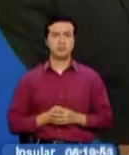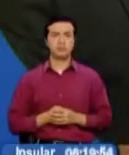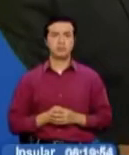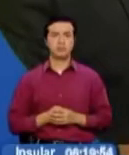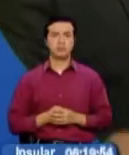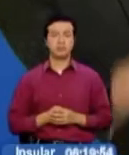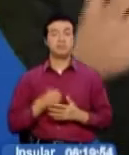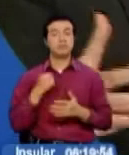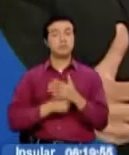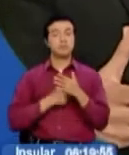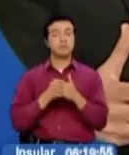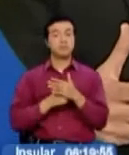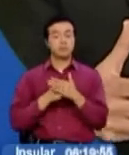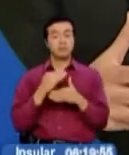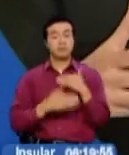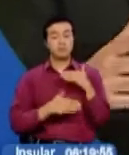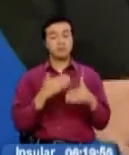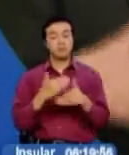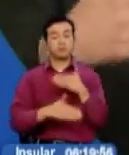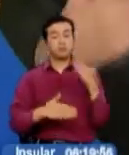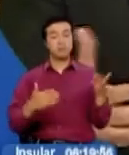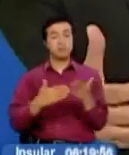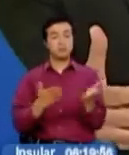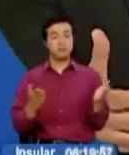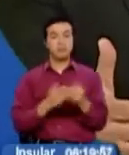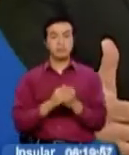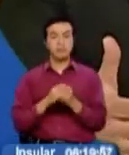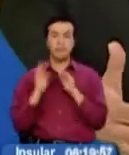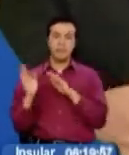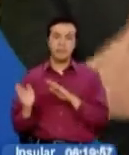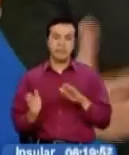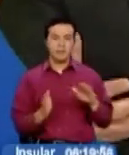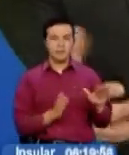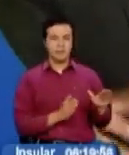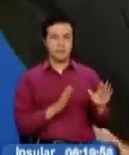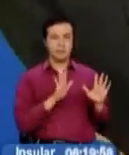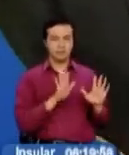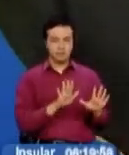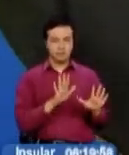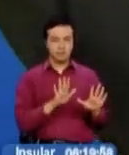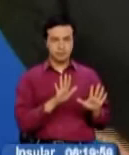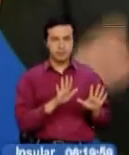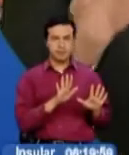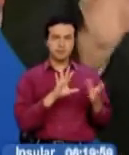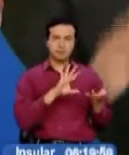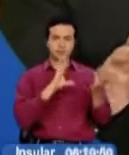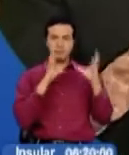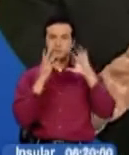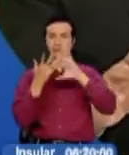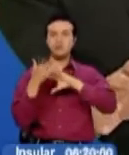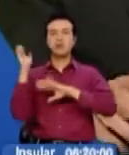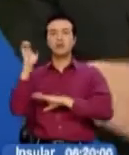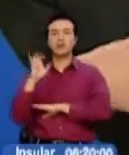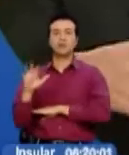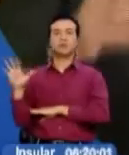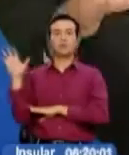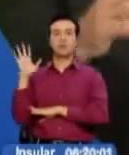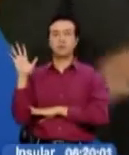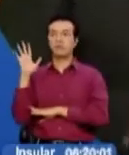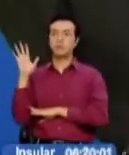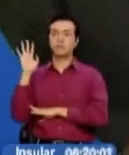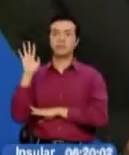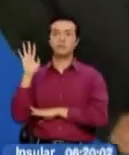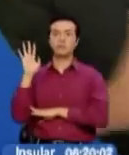Son los retos de las historias que empiezan por escribirse. Ahora saltemos el charco, si me permite la expresión. Vámonos a Europa, ¿no? Ese viejo